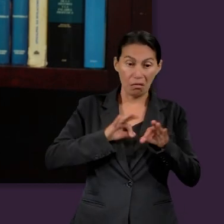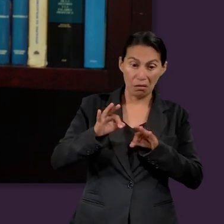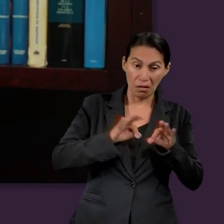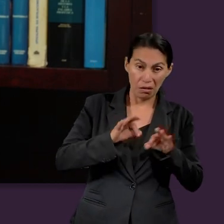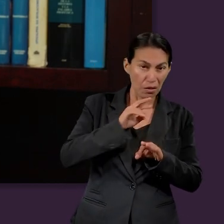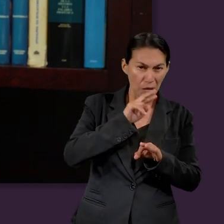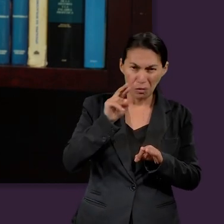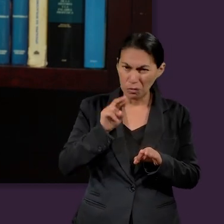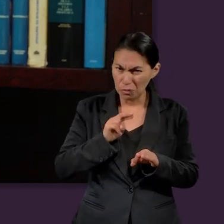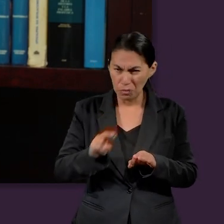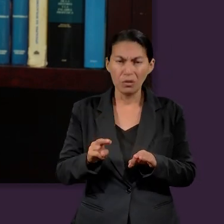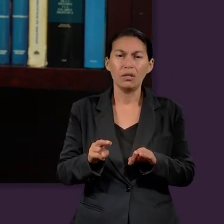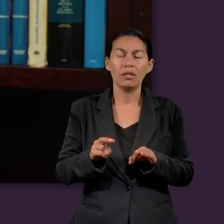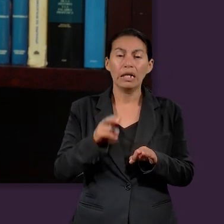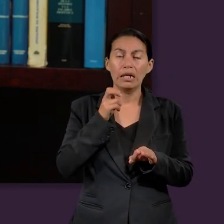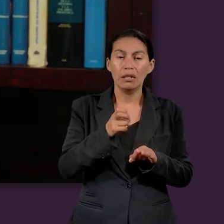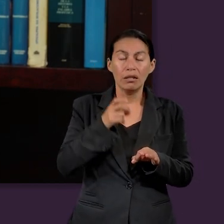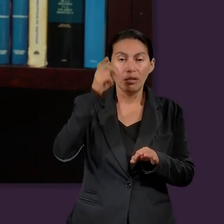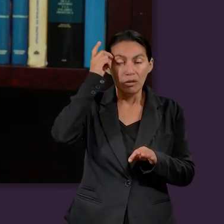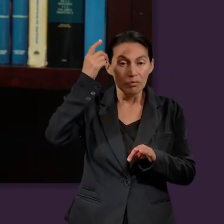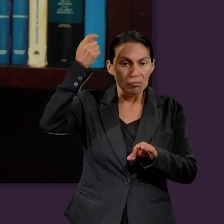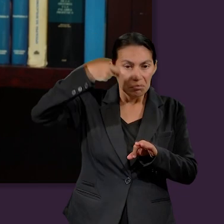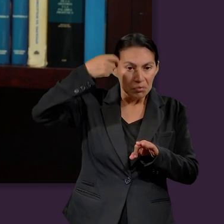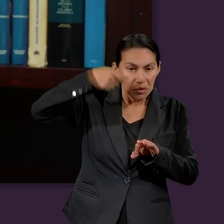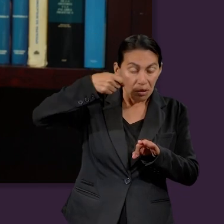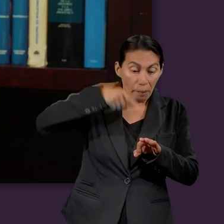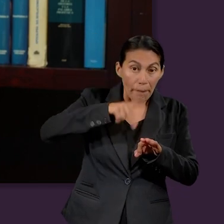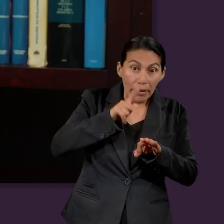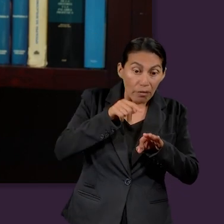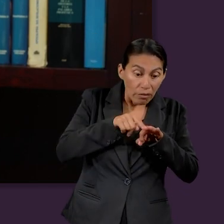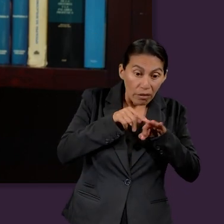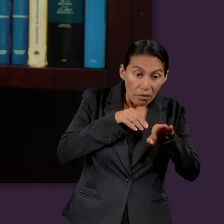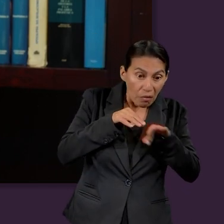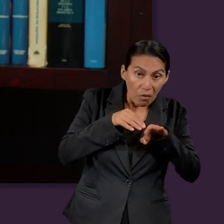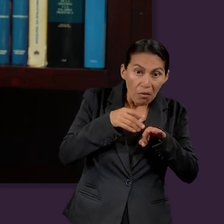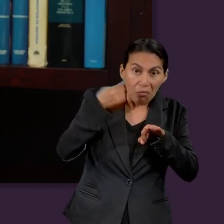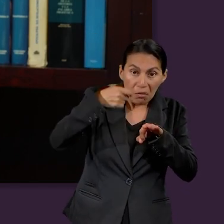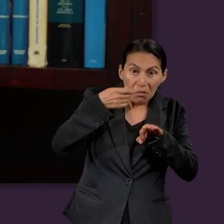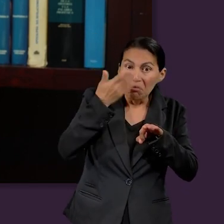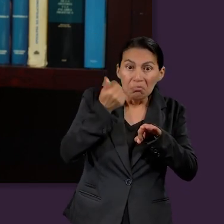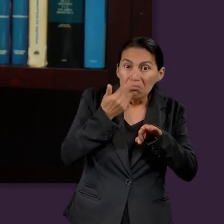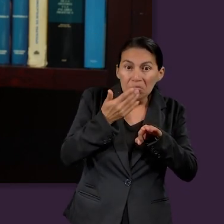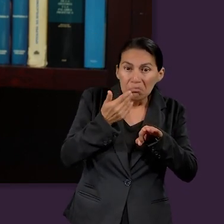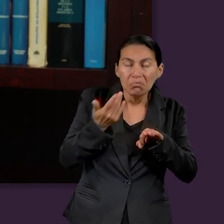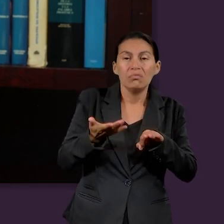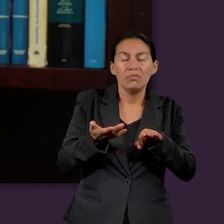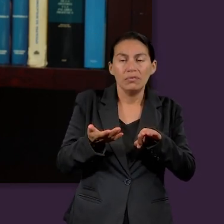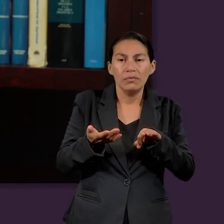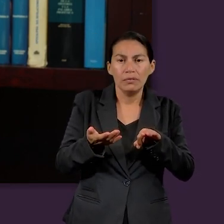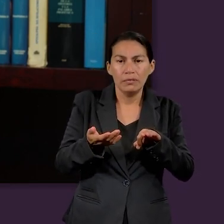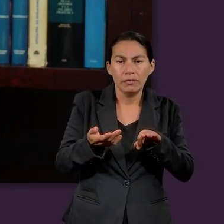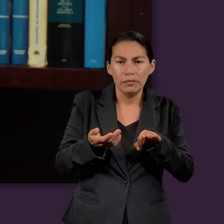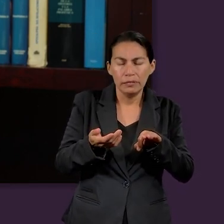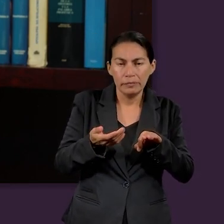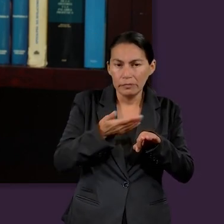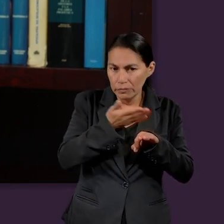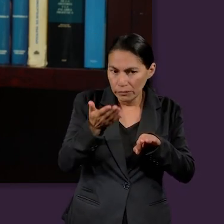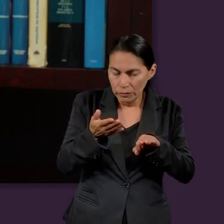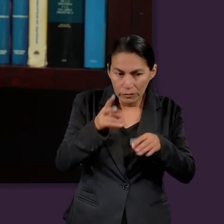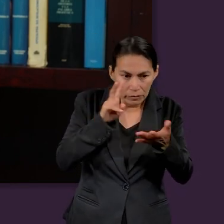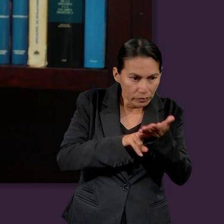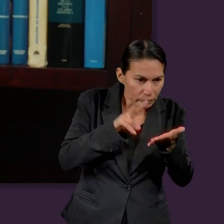esa ventaja, que nunca trabajaron, pierden esas bendiciones. Llega a ser una maldición, porque no valora lo que se tienen,